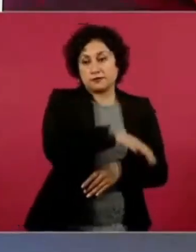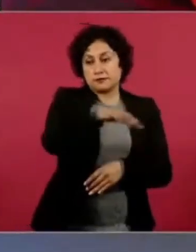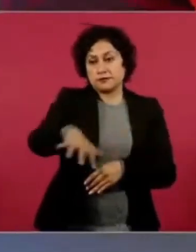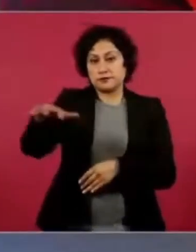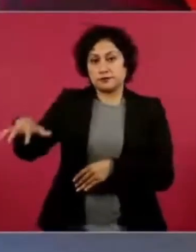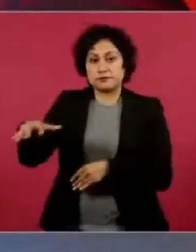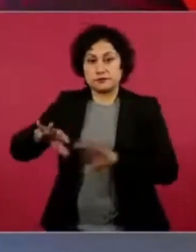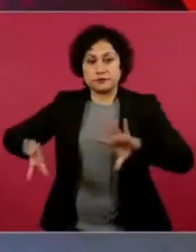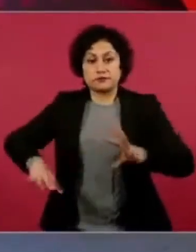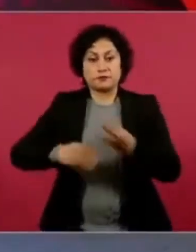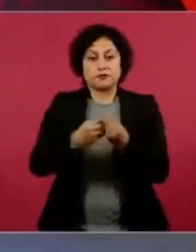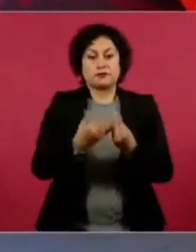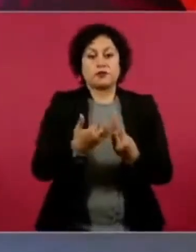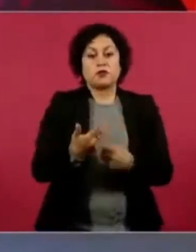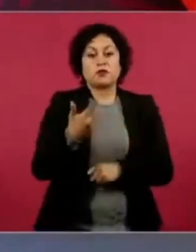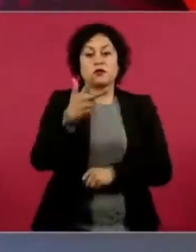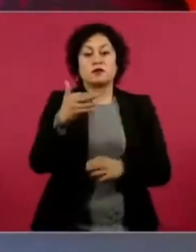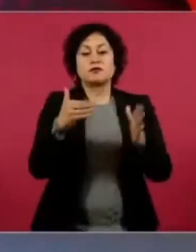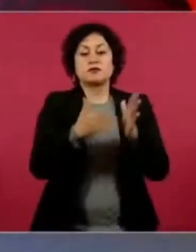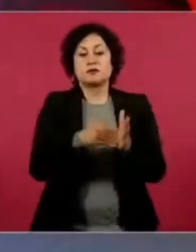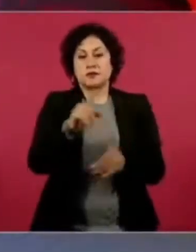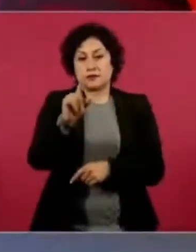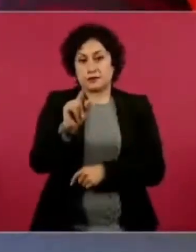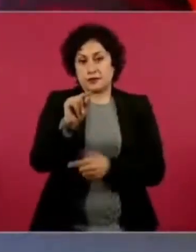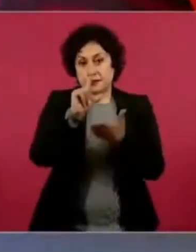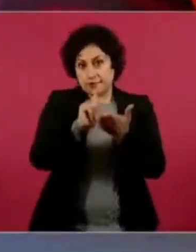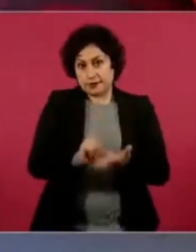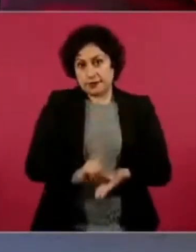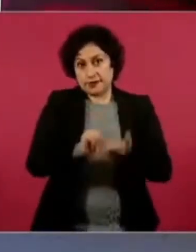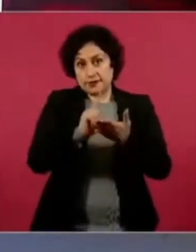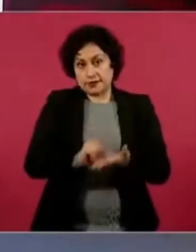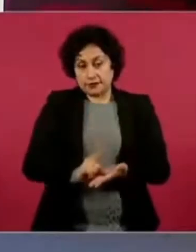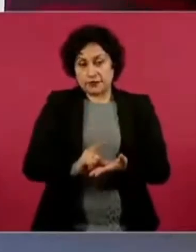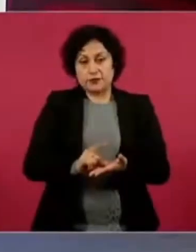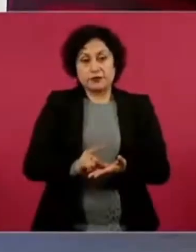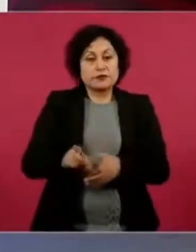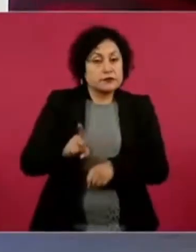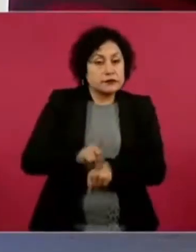mil 70 litros, nada más ayer.